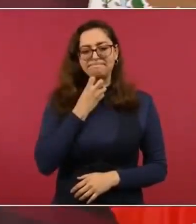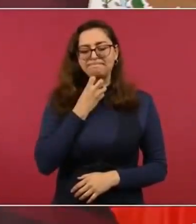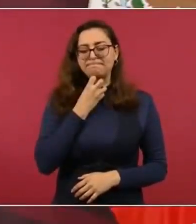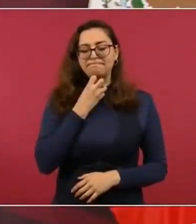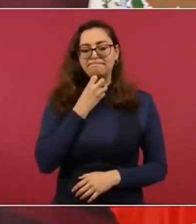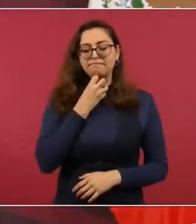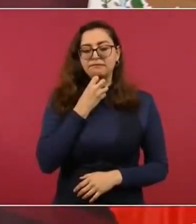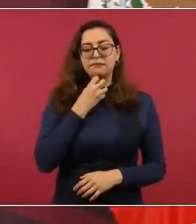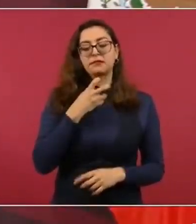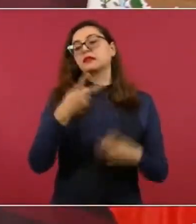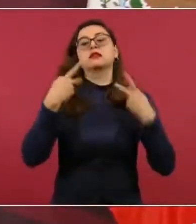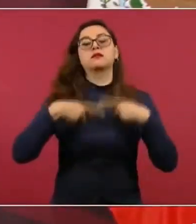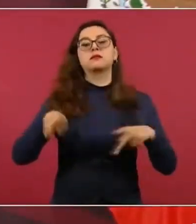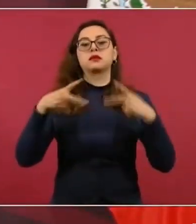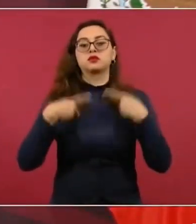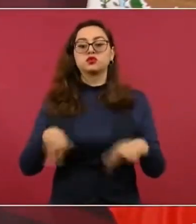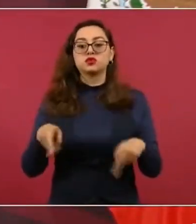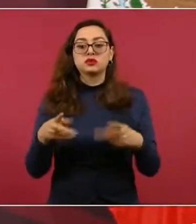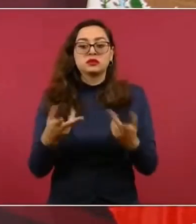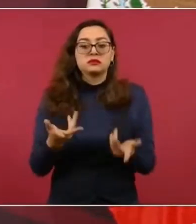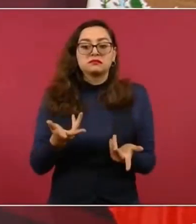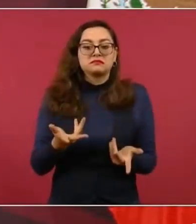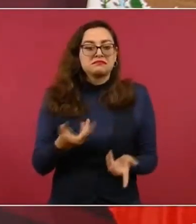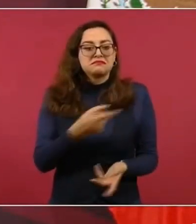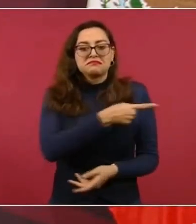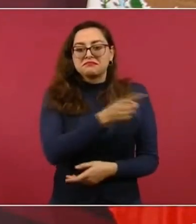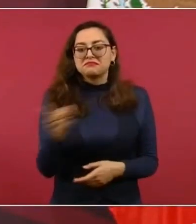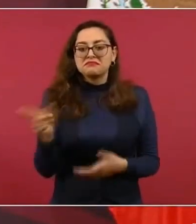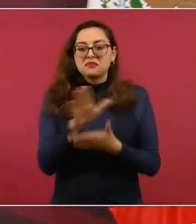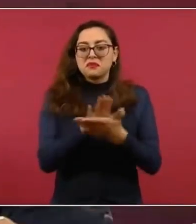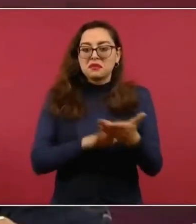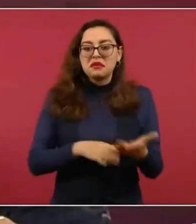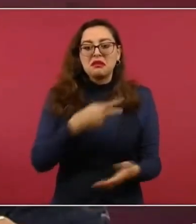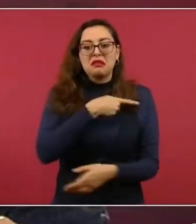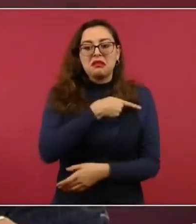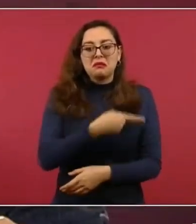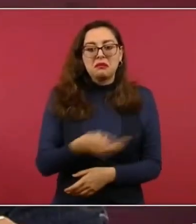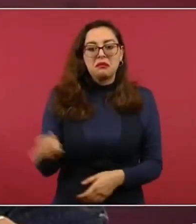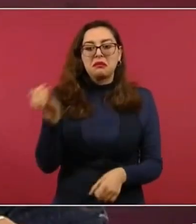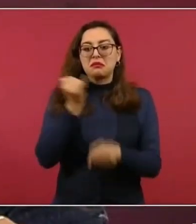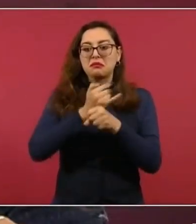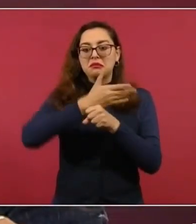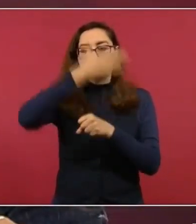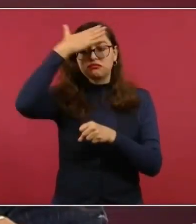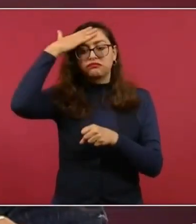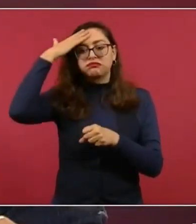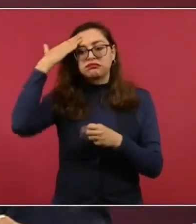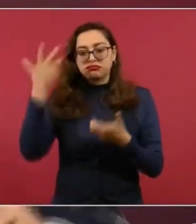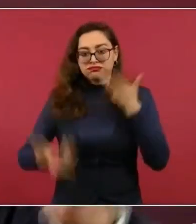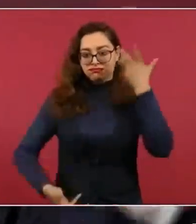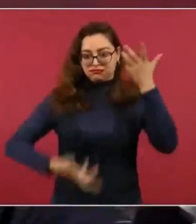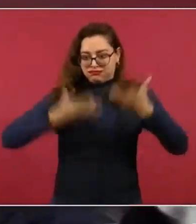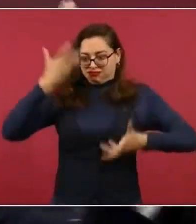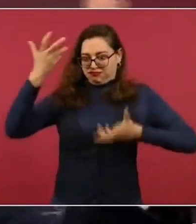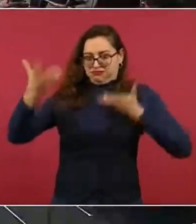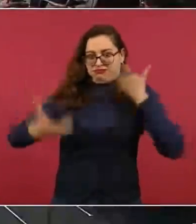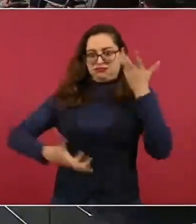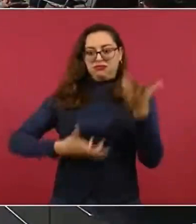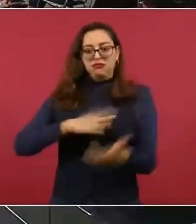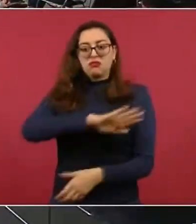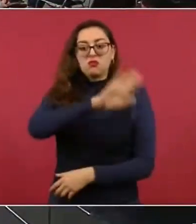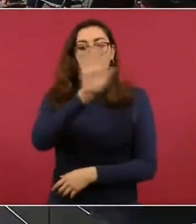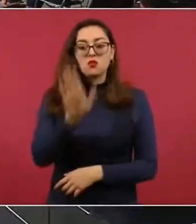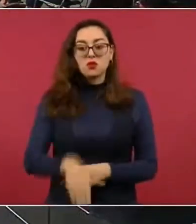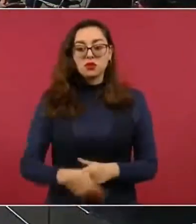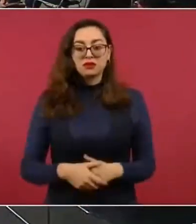mucha gente inocente perdió la vida, porque ya era